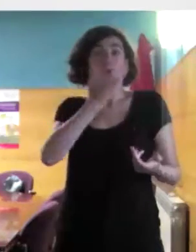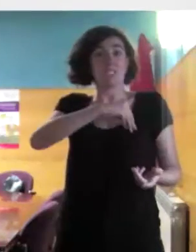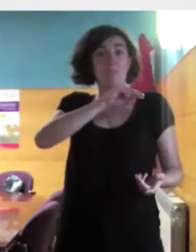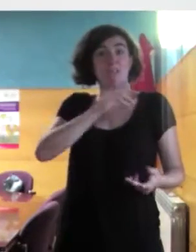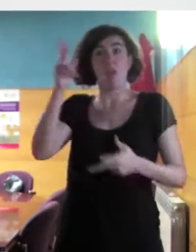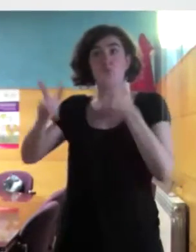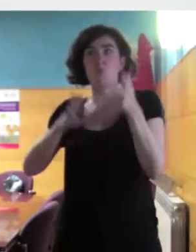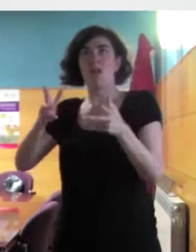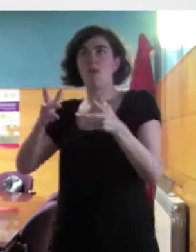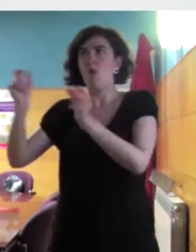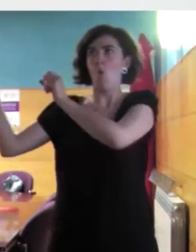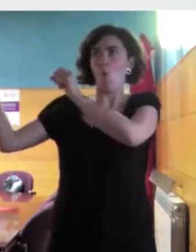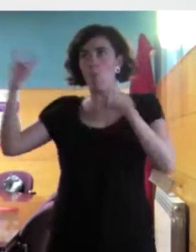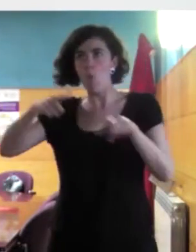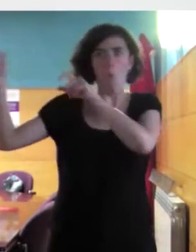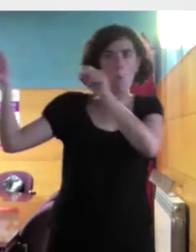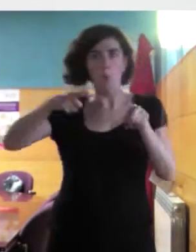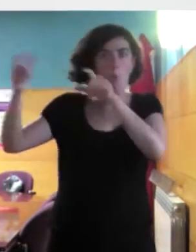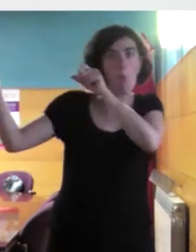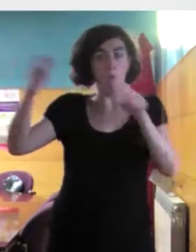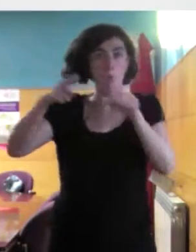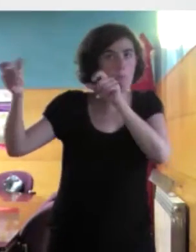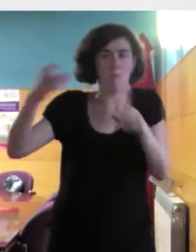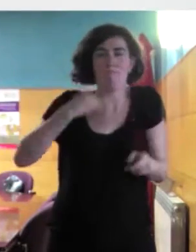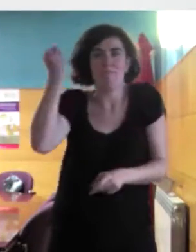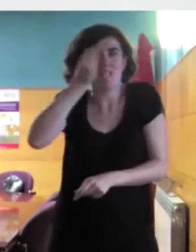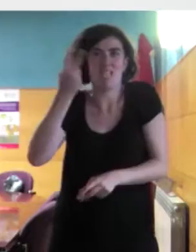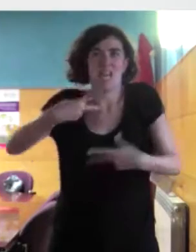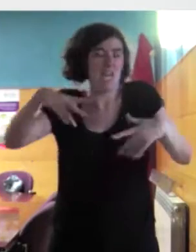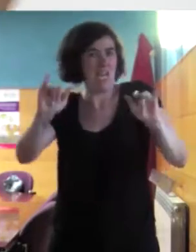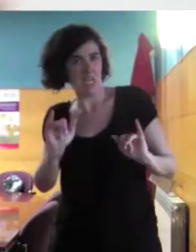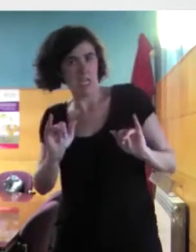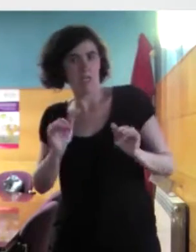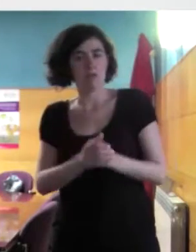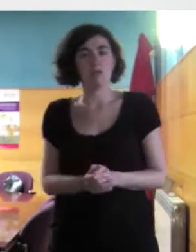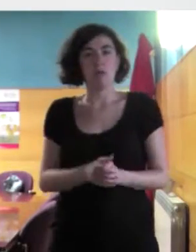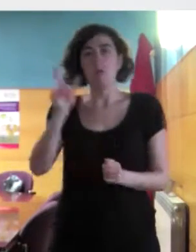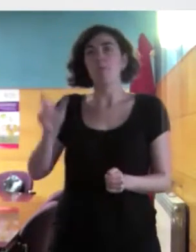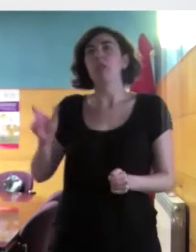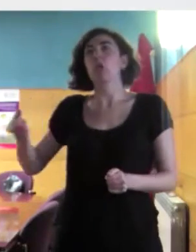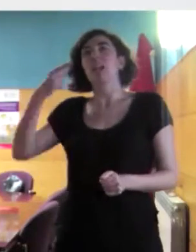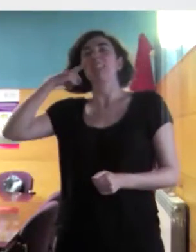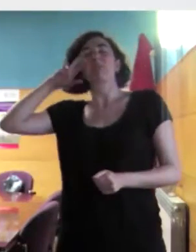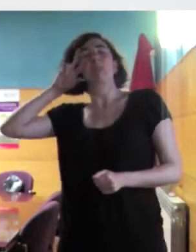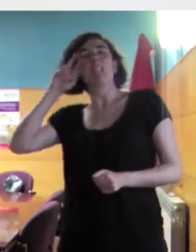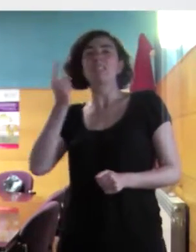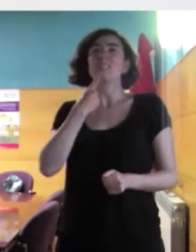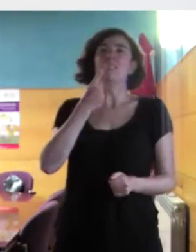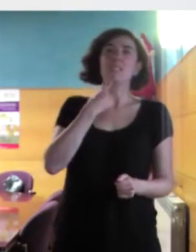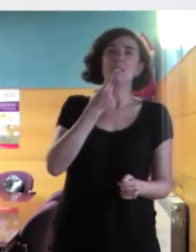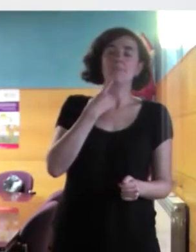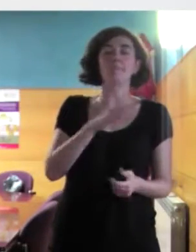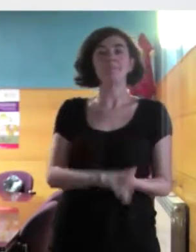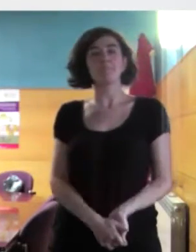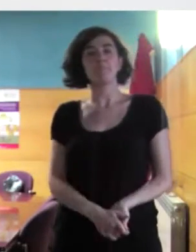iba a ser de estas dimensiones que conocemos ahora. Toda esta gente experta que habla de las